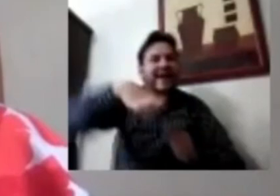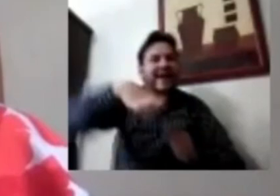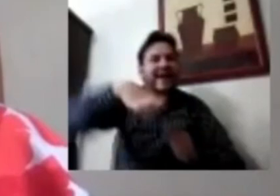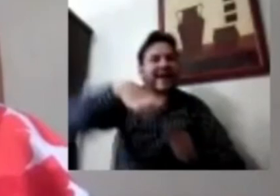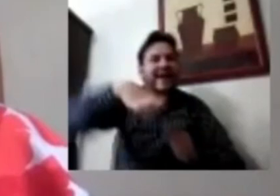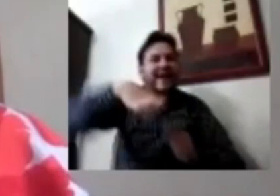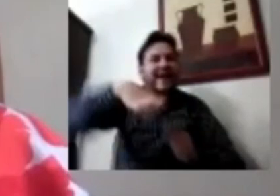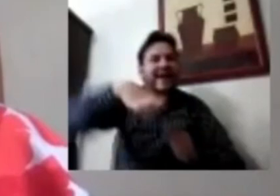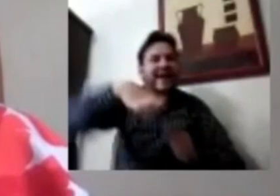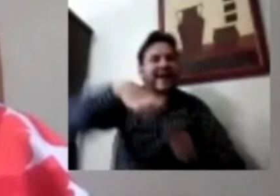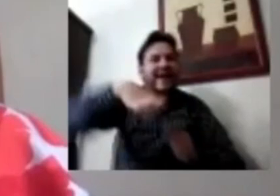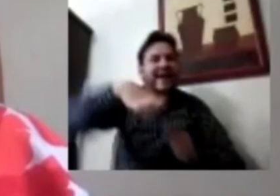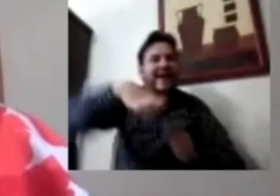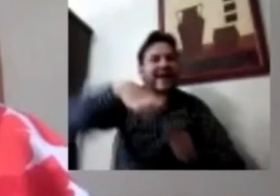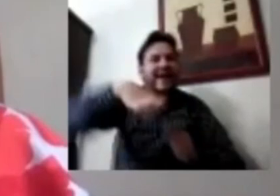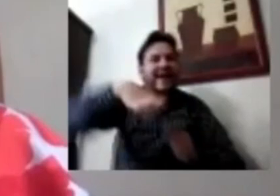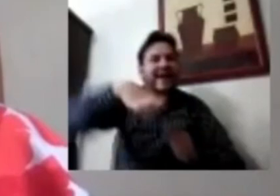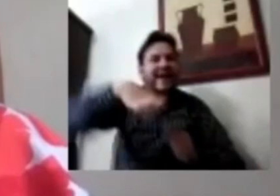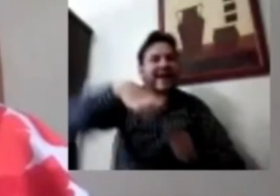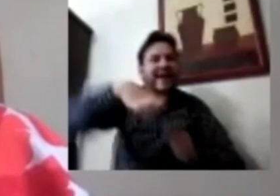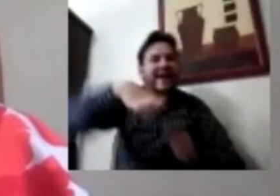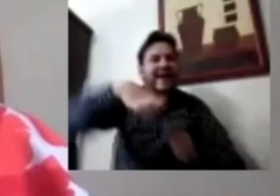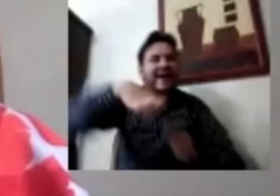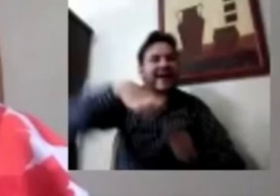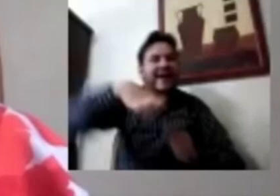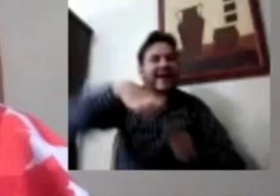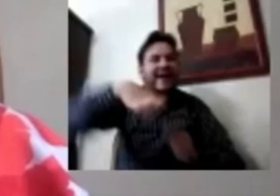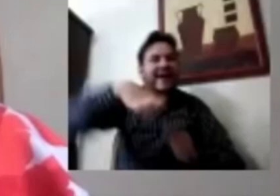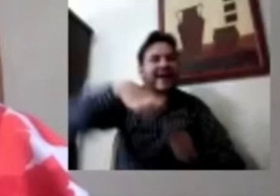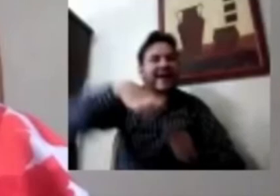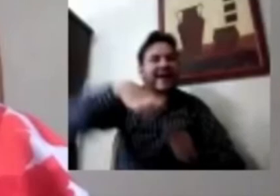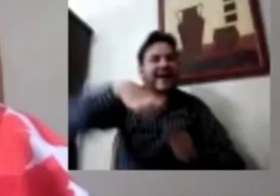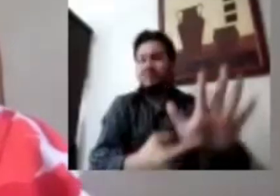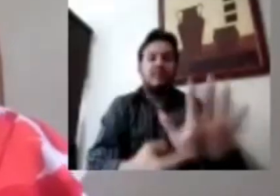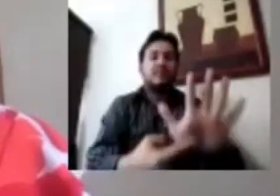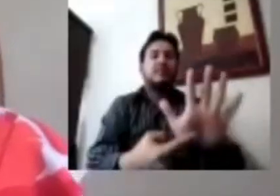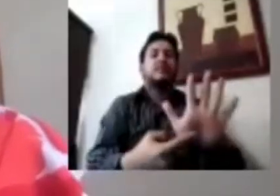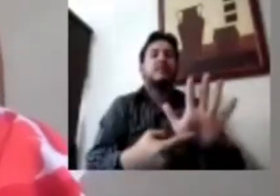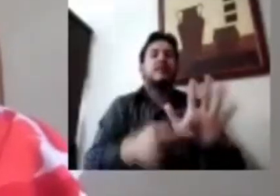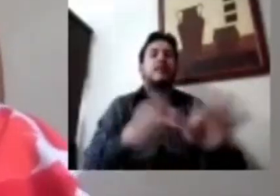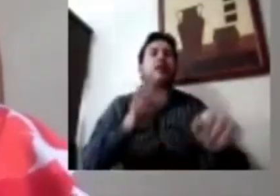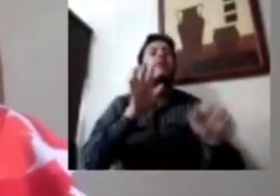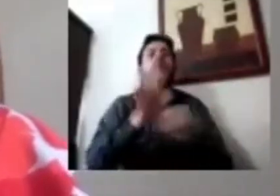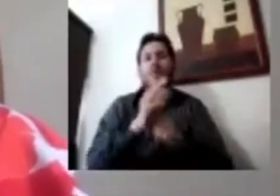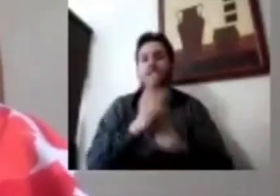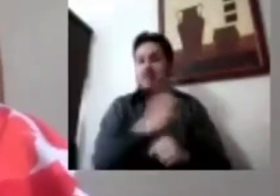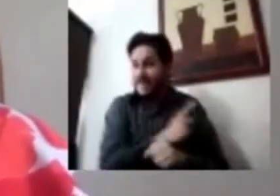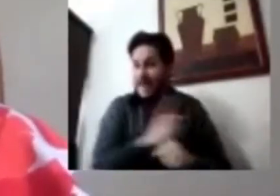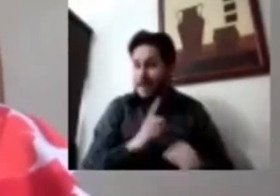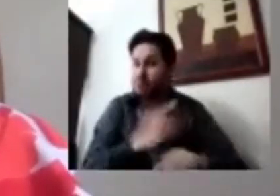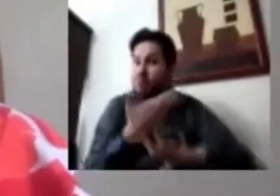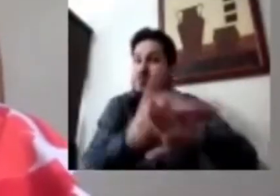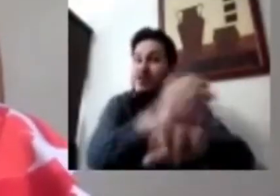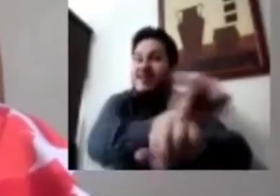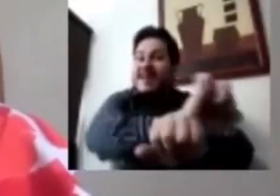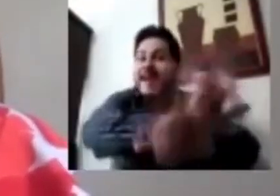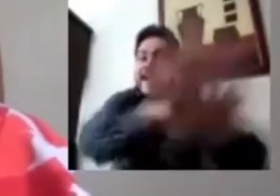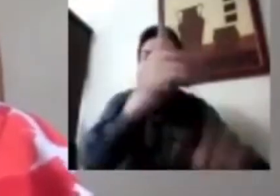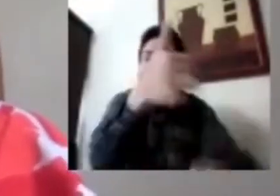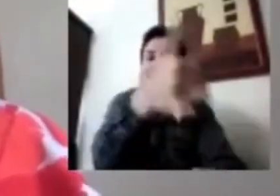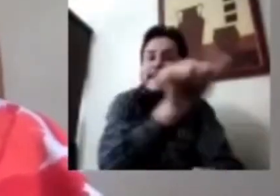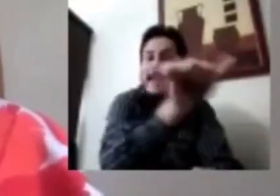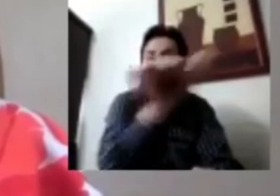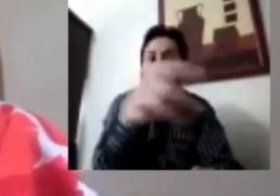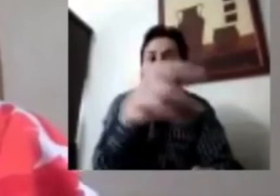¿Cuáles son estos resultados de levantamiento? Nada más manténgalo muy en claro, es del 6 al 14 de abril.